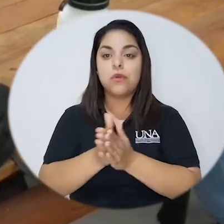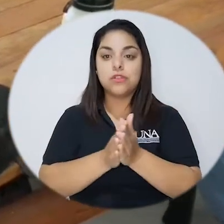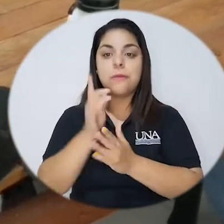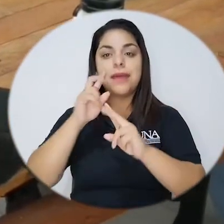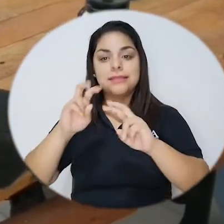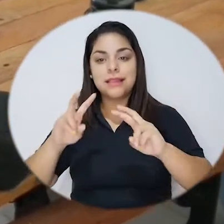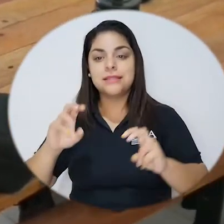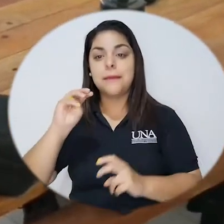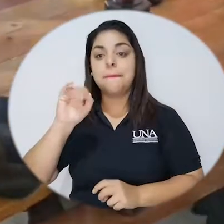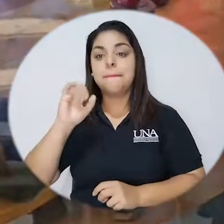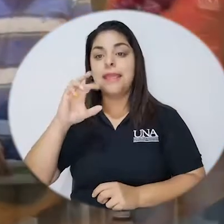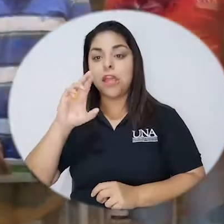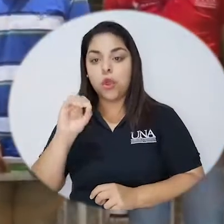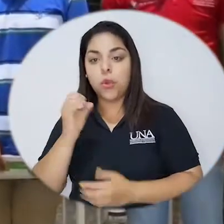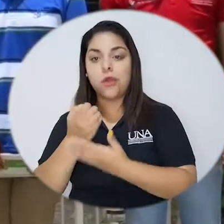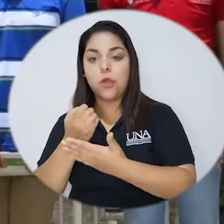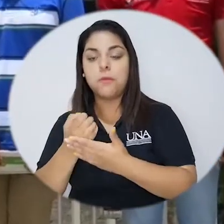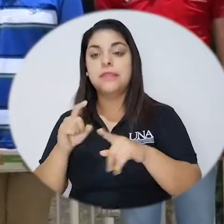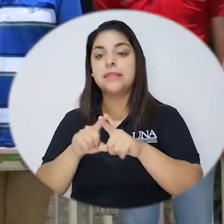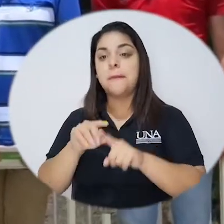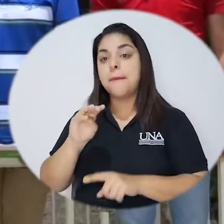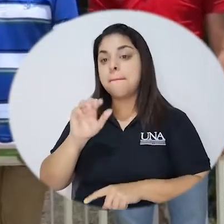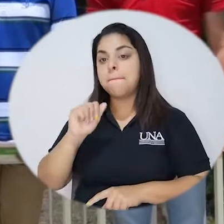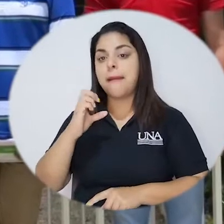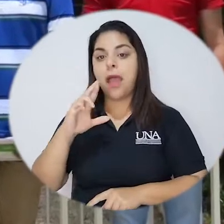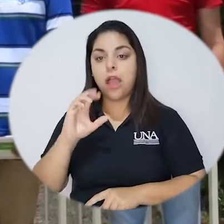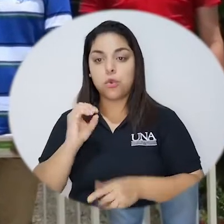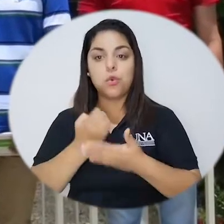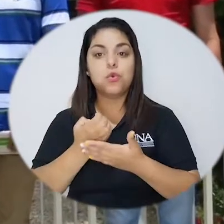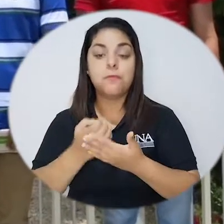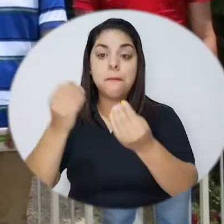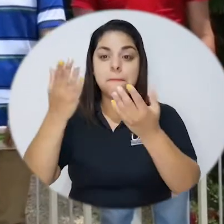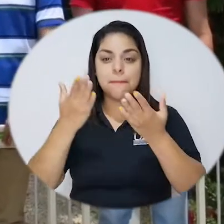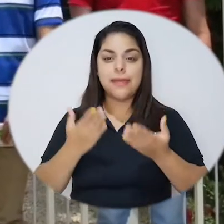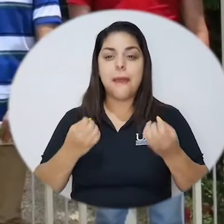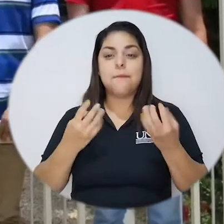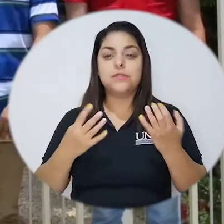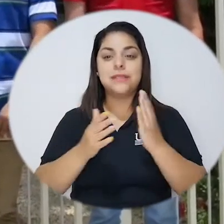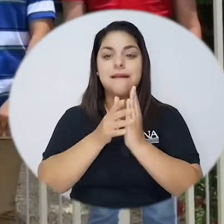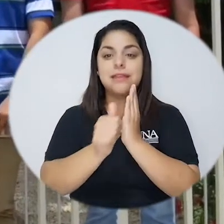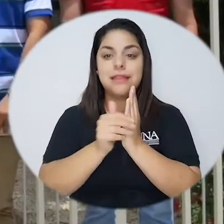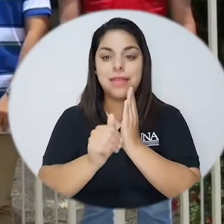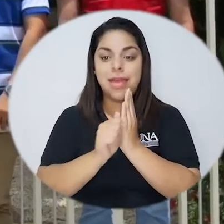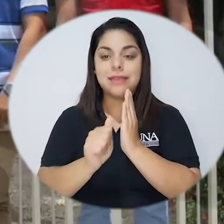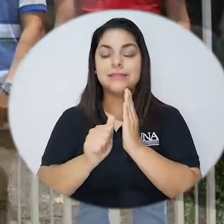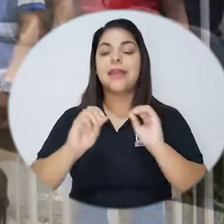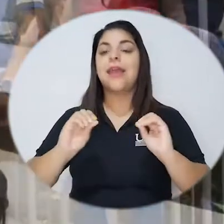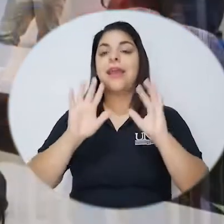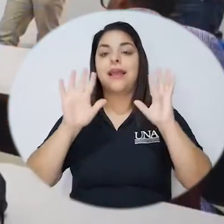microeconómicos como para análisis macroeconómicos, los cuales me otorgan una serie de habilidades que